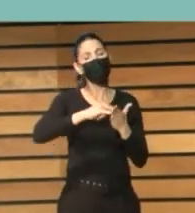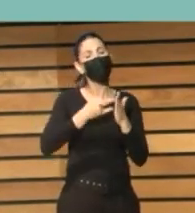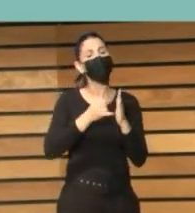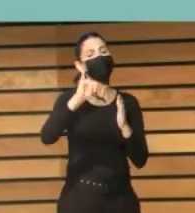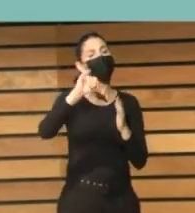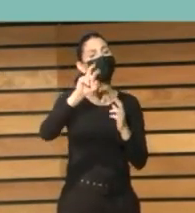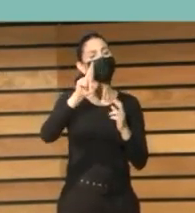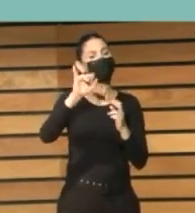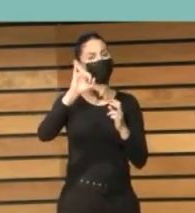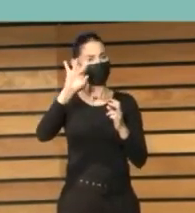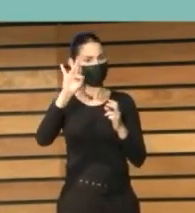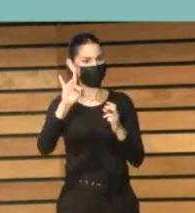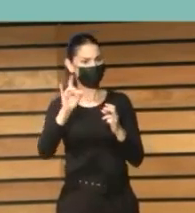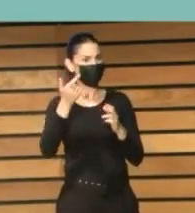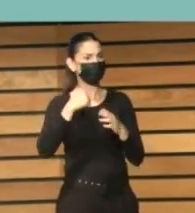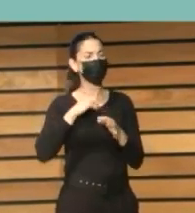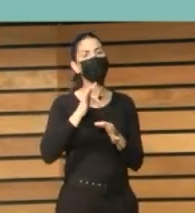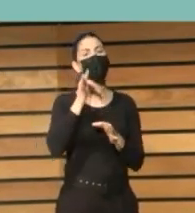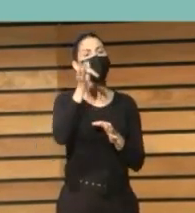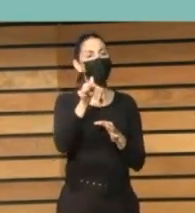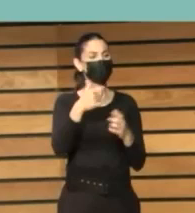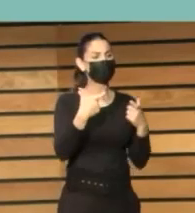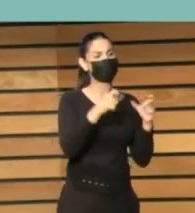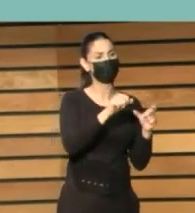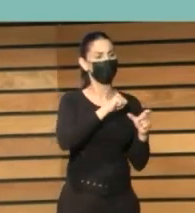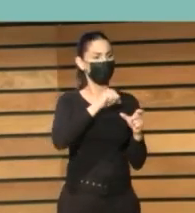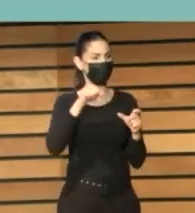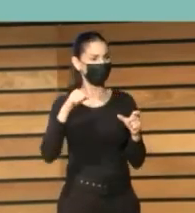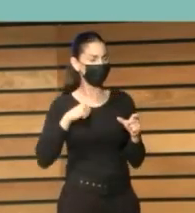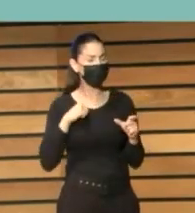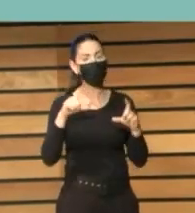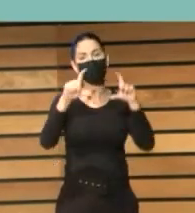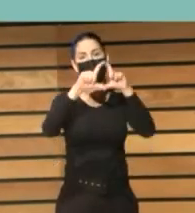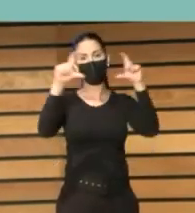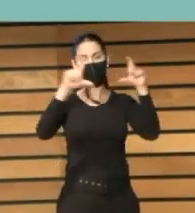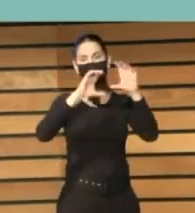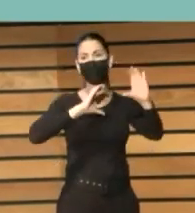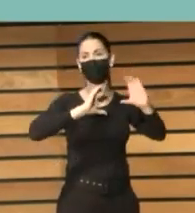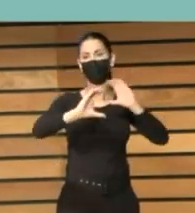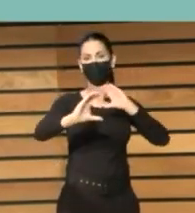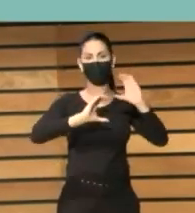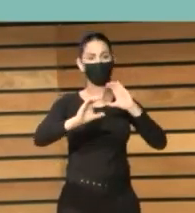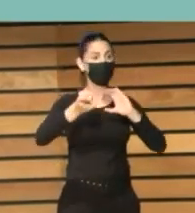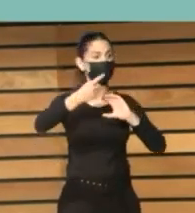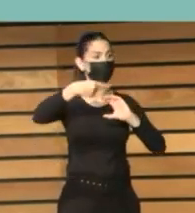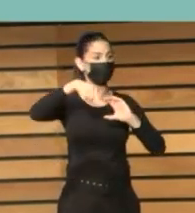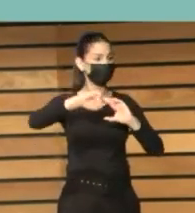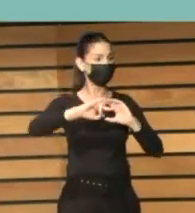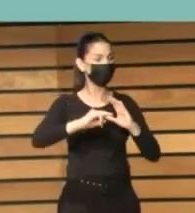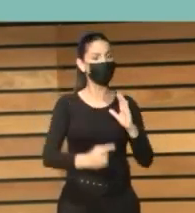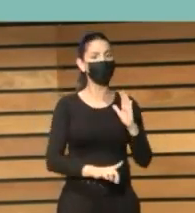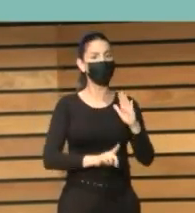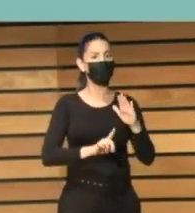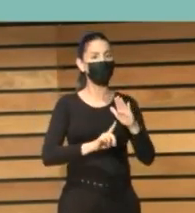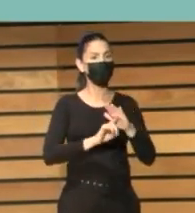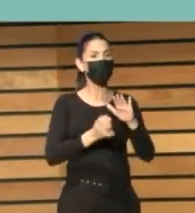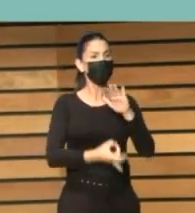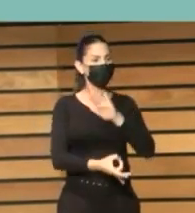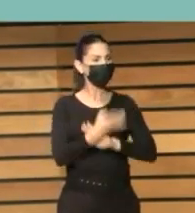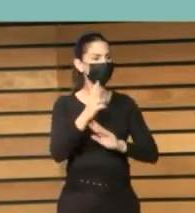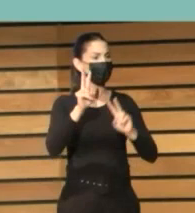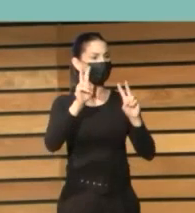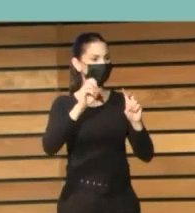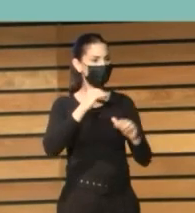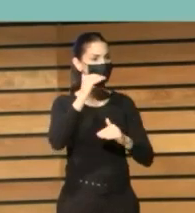junto con socios del sector privado como Prodigioso Volcán, la empresa de comunicación que desarrollaría también la promoción del